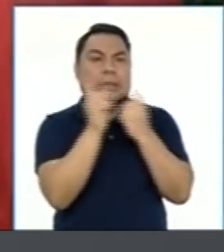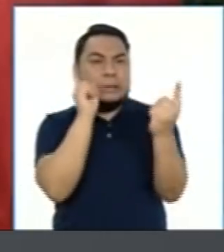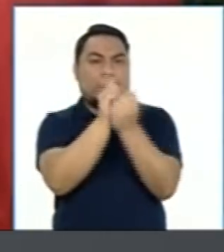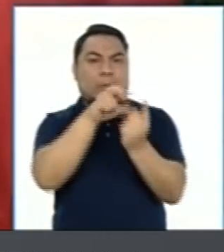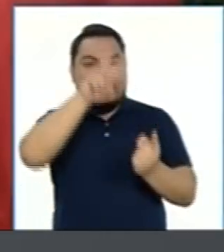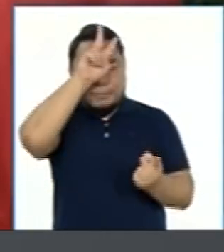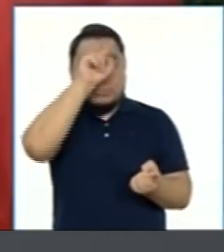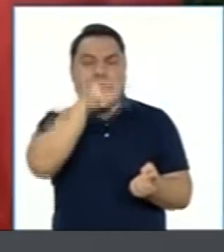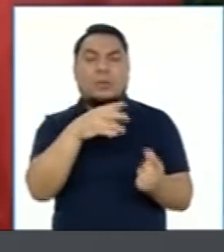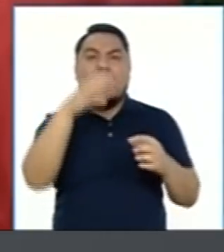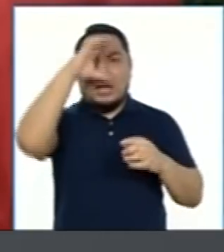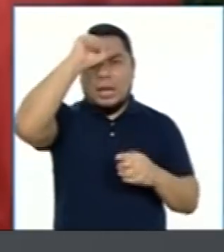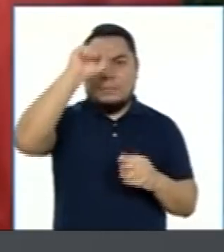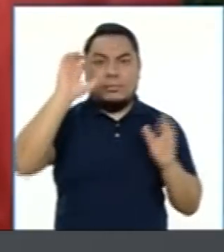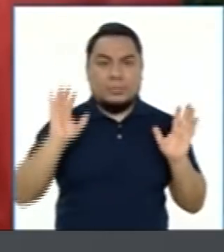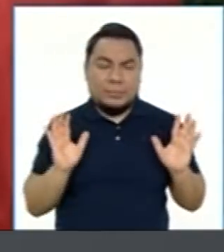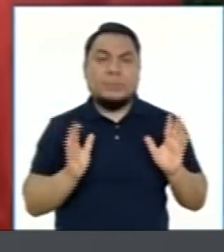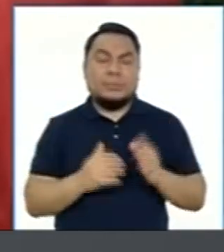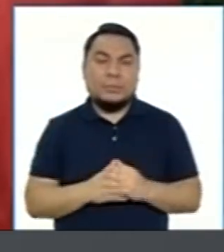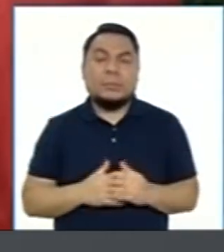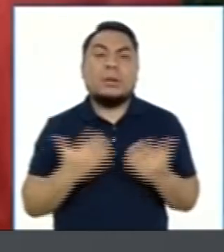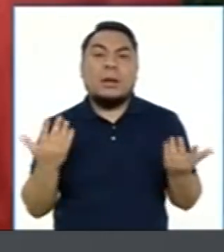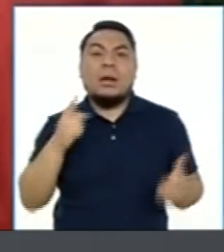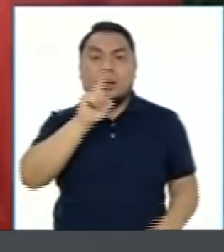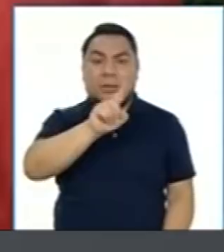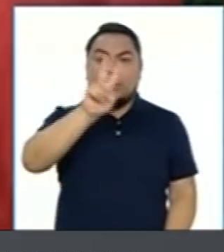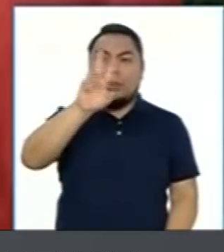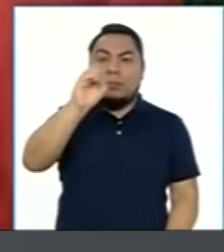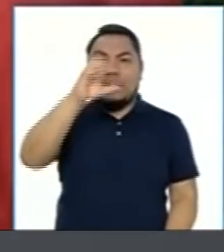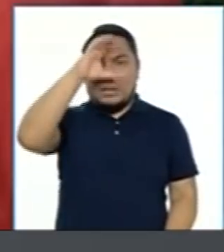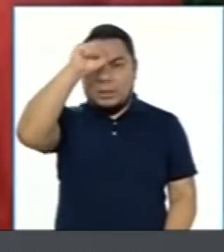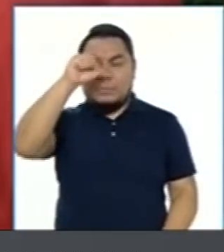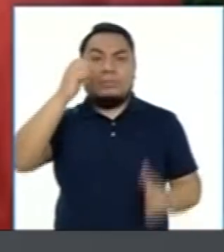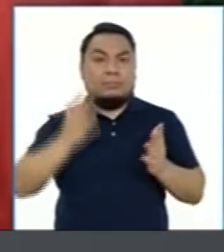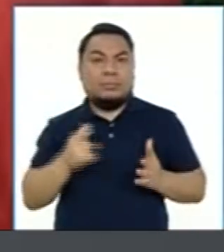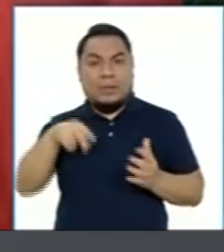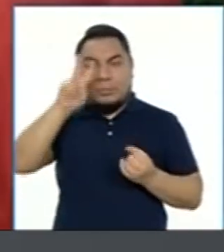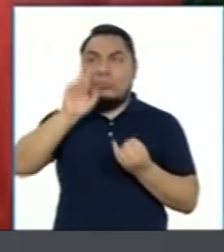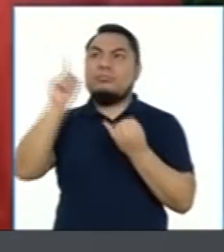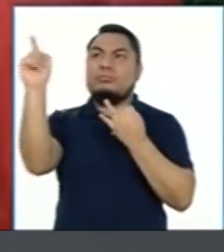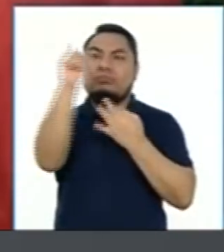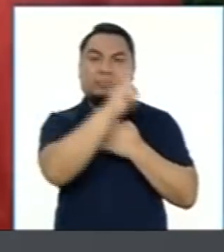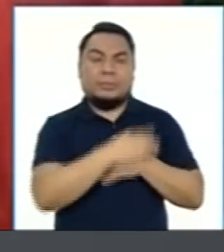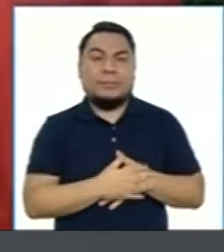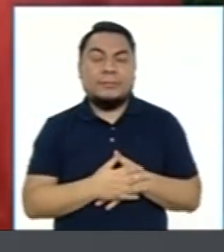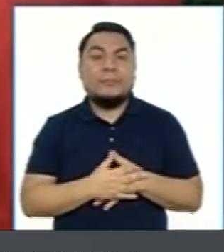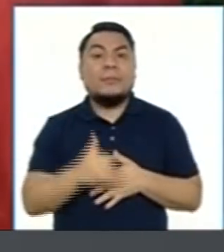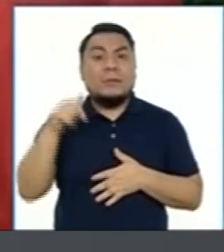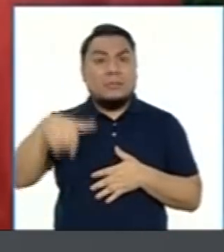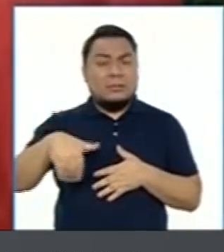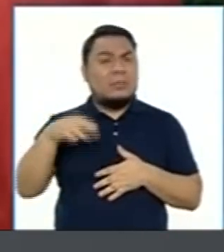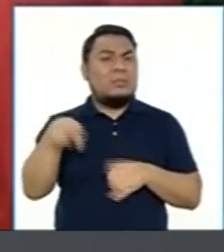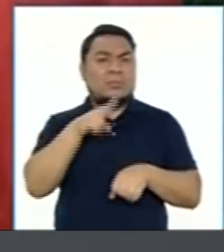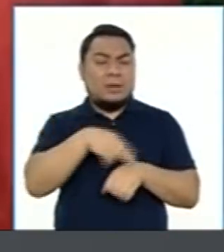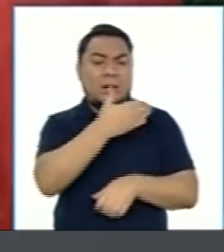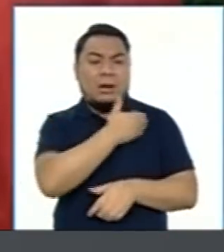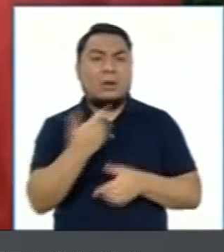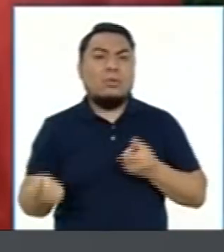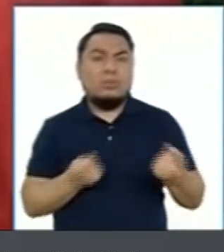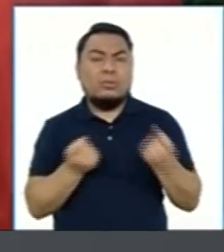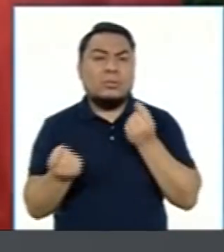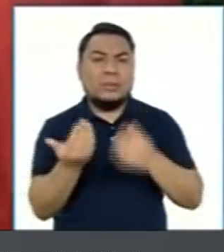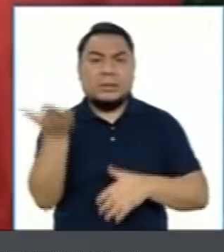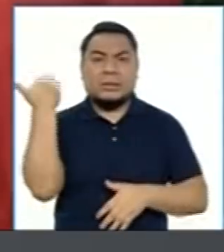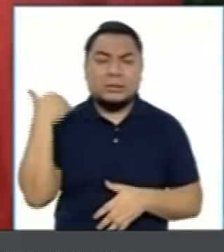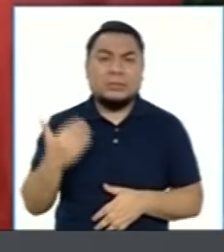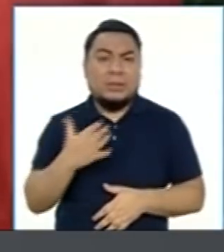directa del Perú a través de un embajador. O sea, hay 120 embajadores. normalmente los gobiernos anteriores